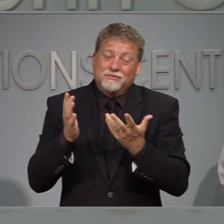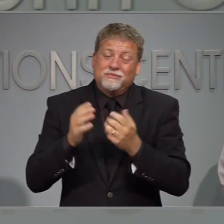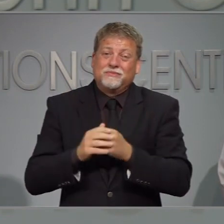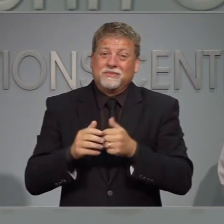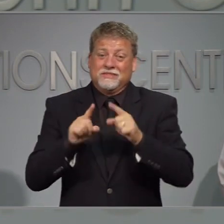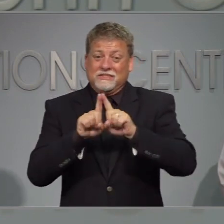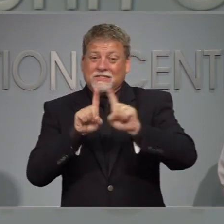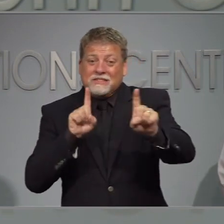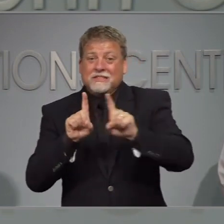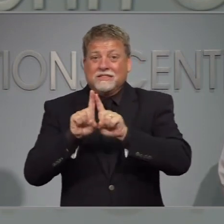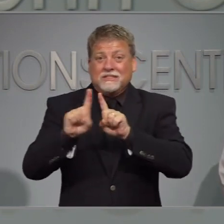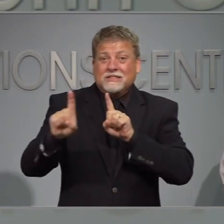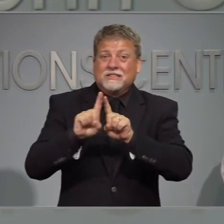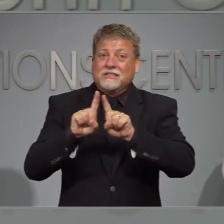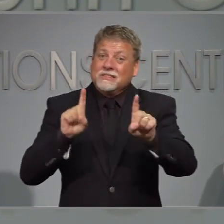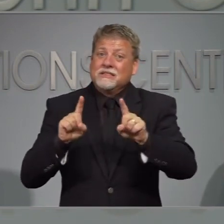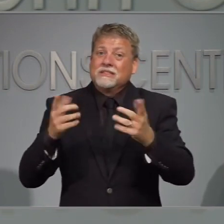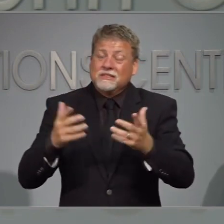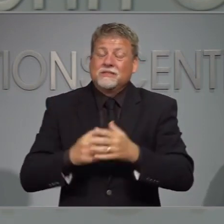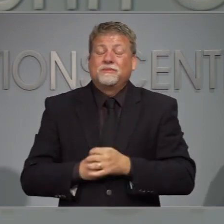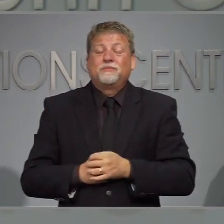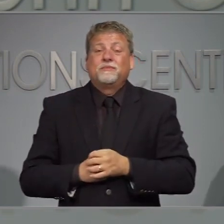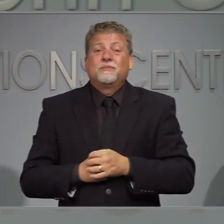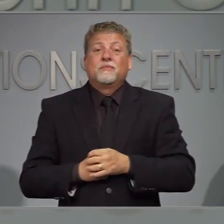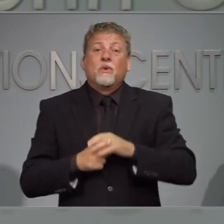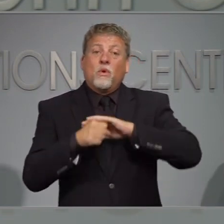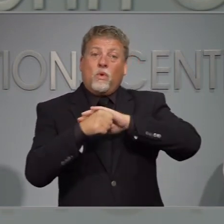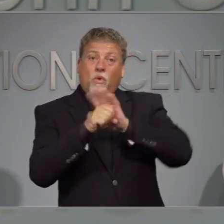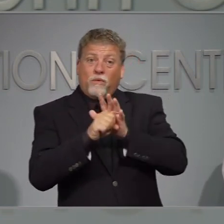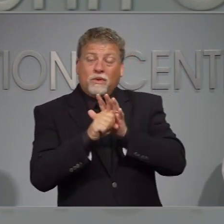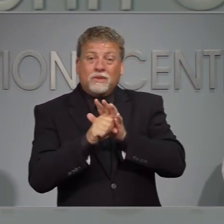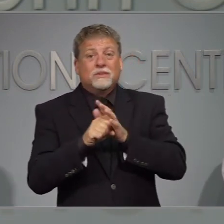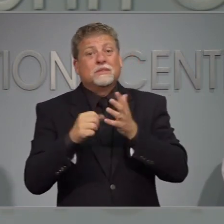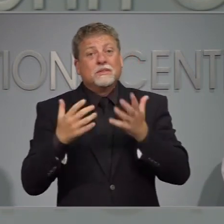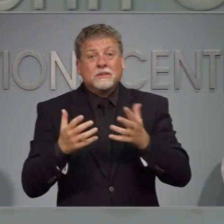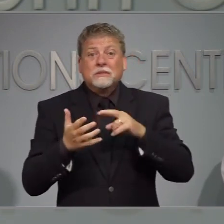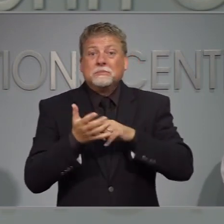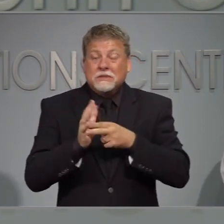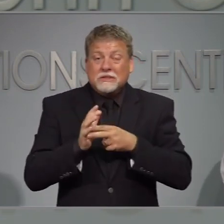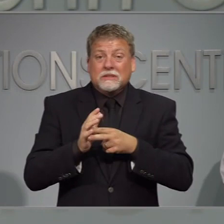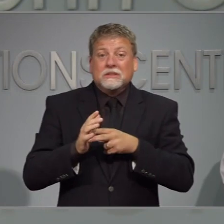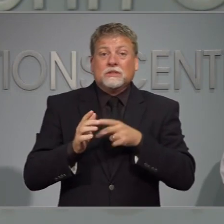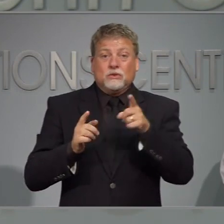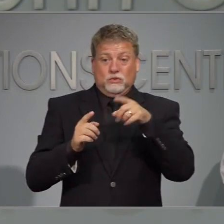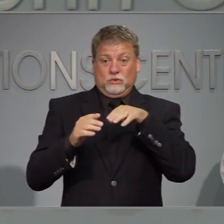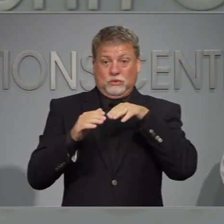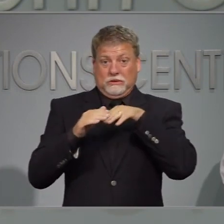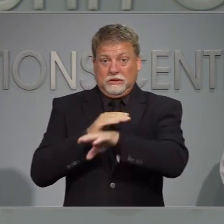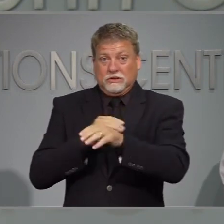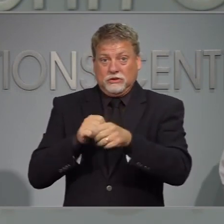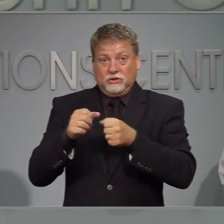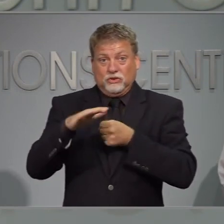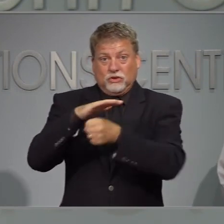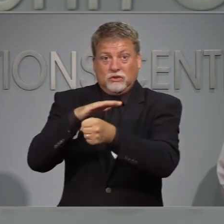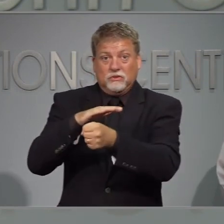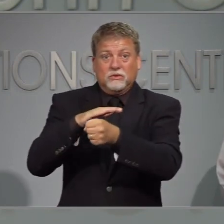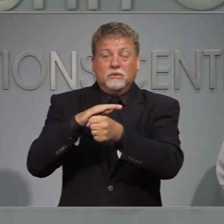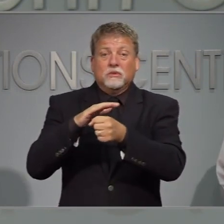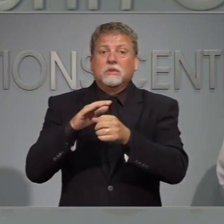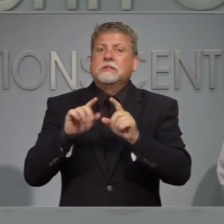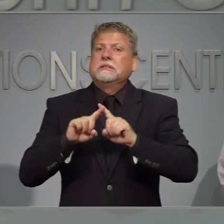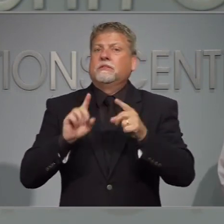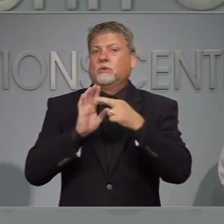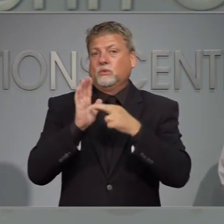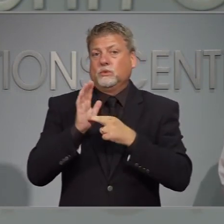lo dificulta debido a esta batalla continua con COVID-19 las personas que van a necesitar llegar a un